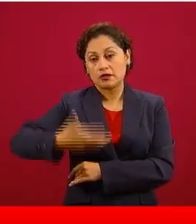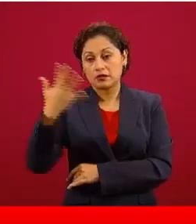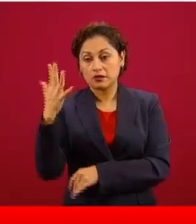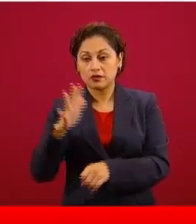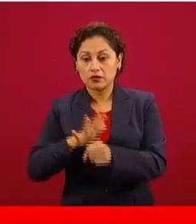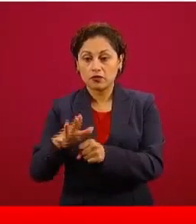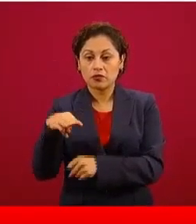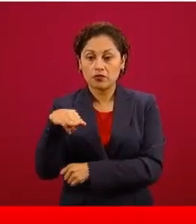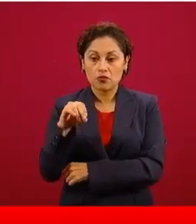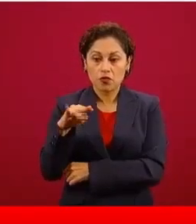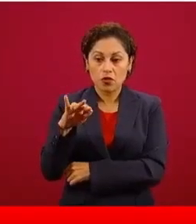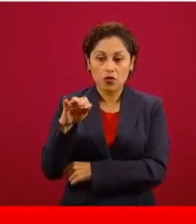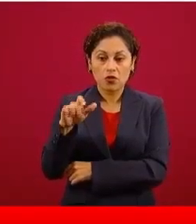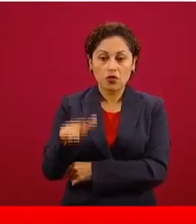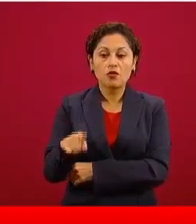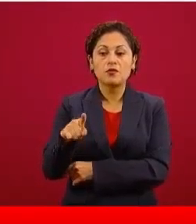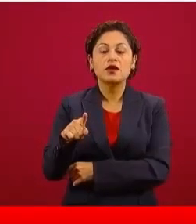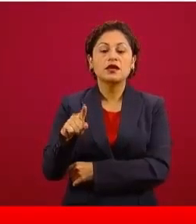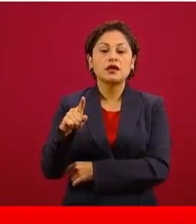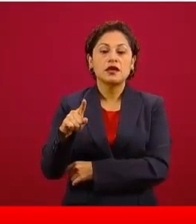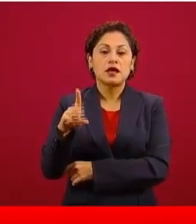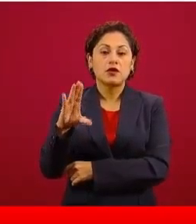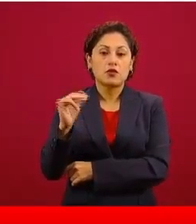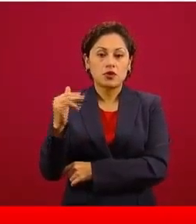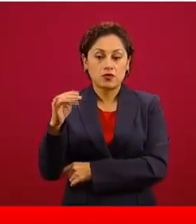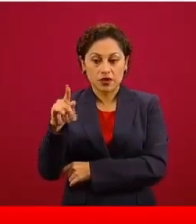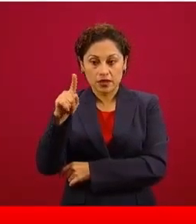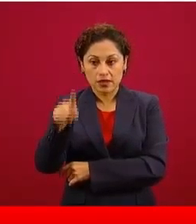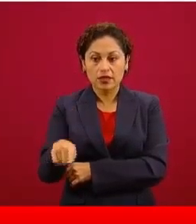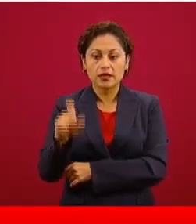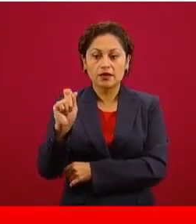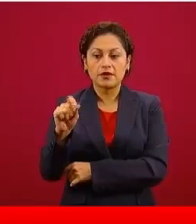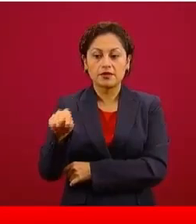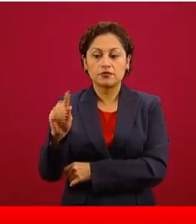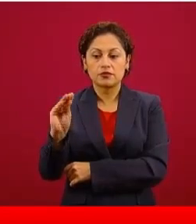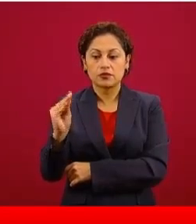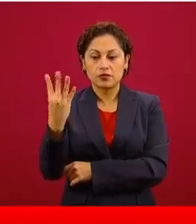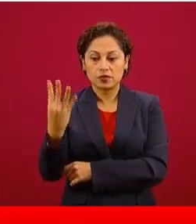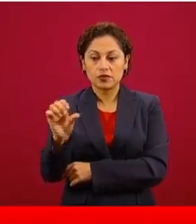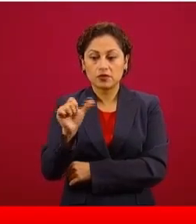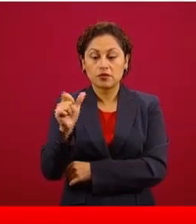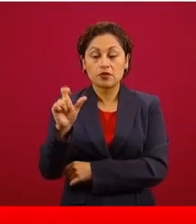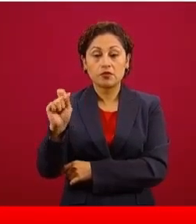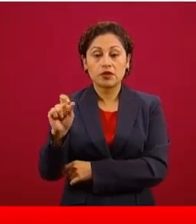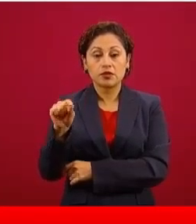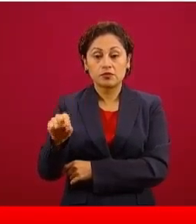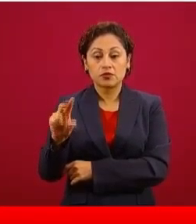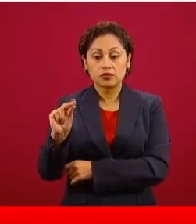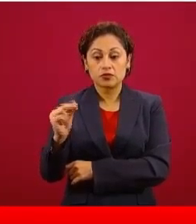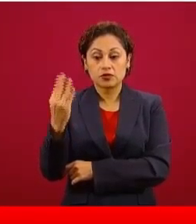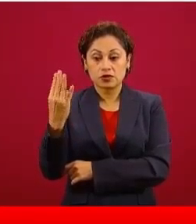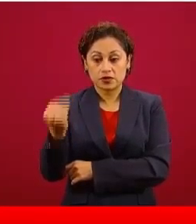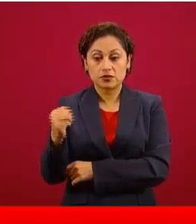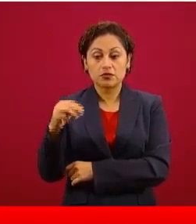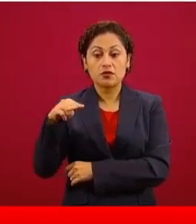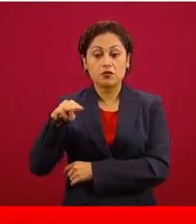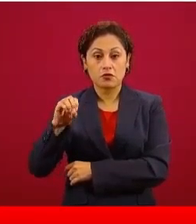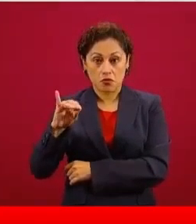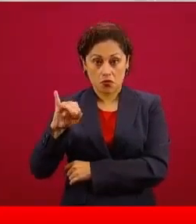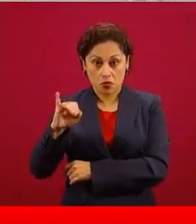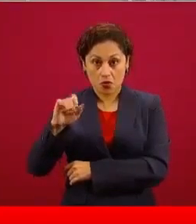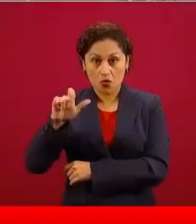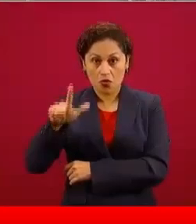móvil, Monclova, Coahuila, 20 pesos 94 centavos precio al público y 20.89 también móvil, pero en